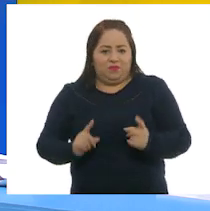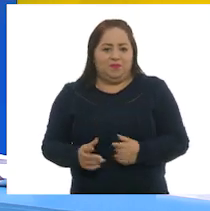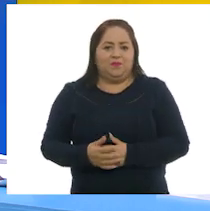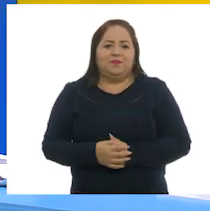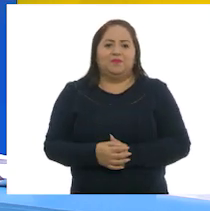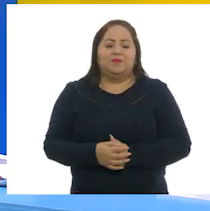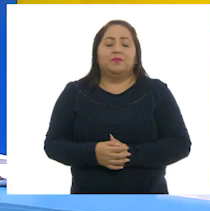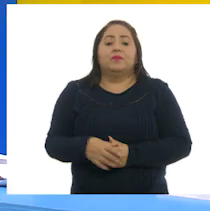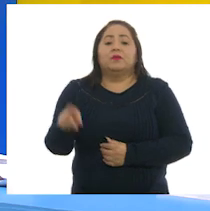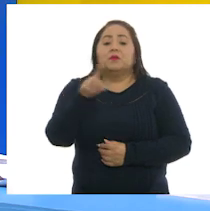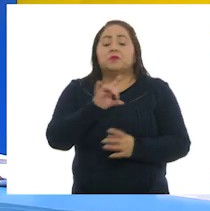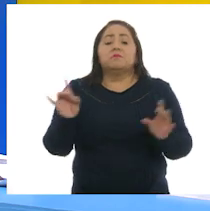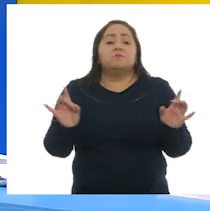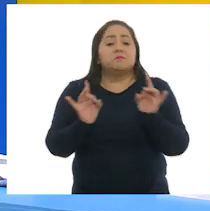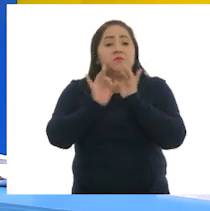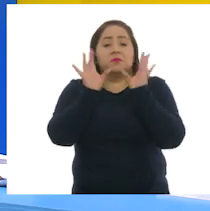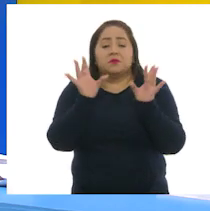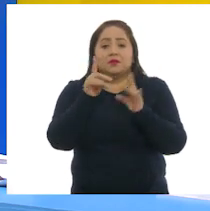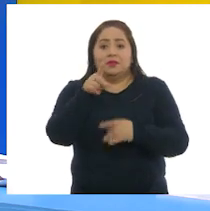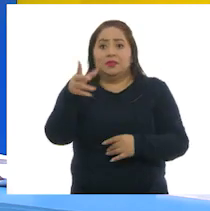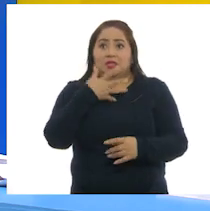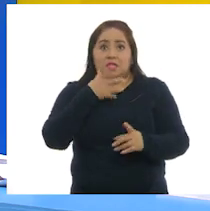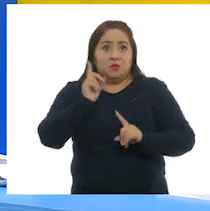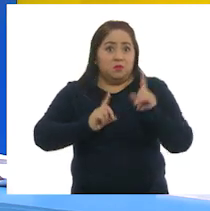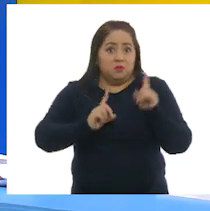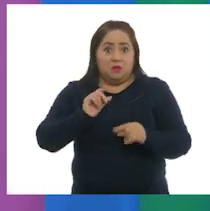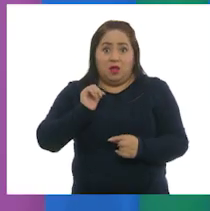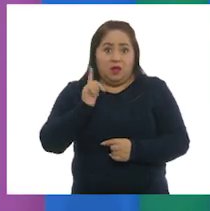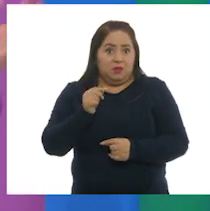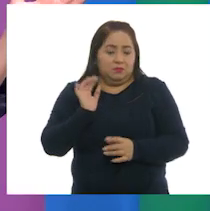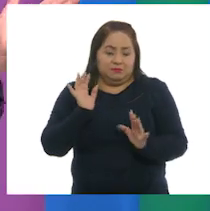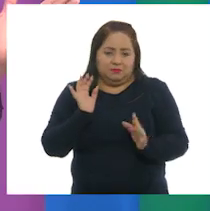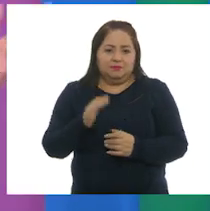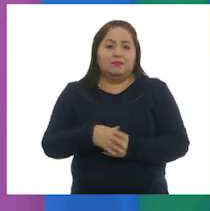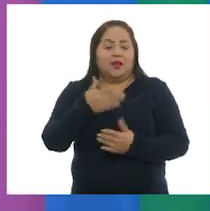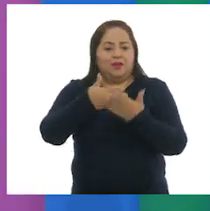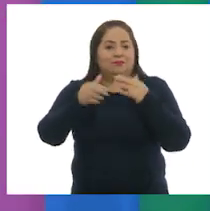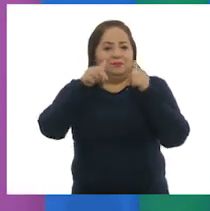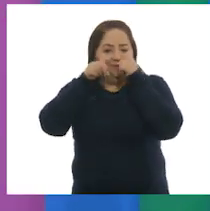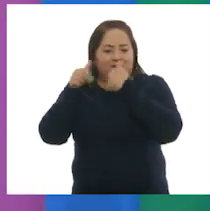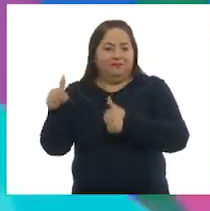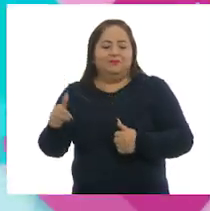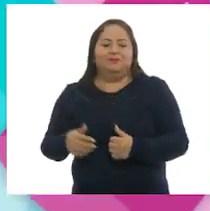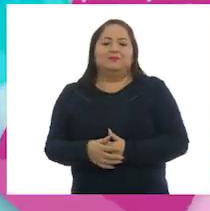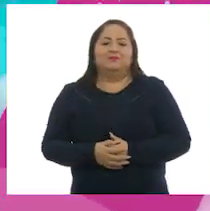En caso de que las tengan, por supuesto. De acuerdo, pongamos mucha atención.